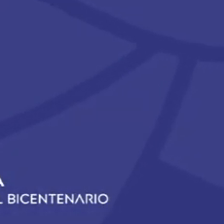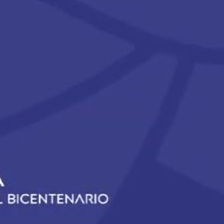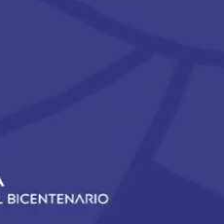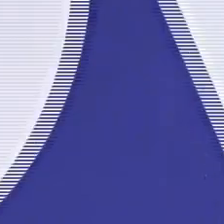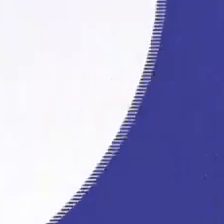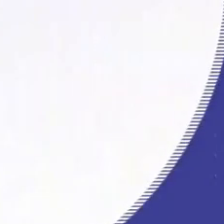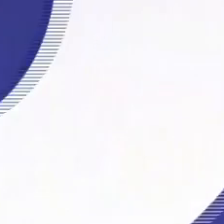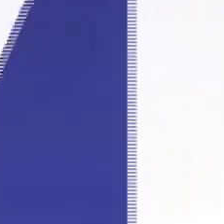Gracias. Gracias.